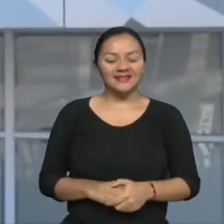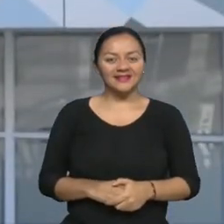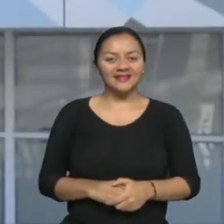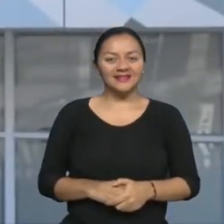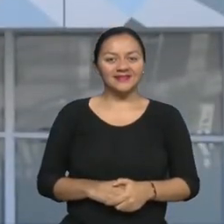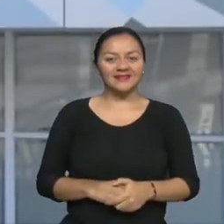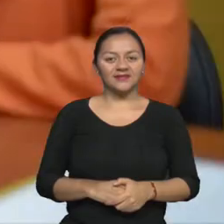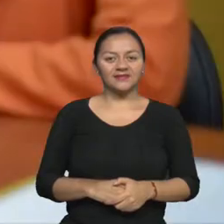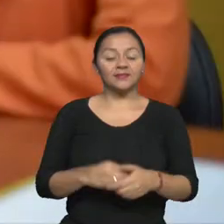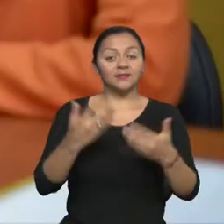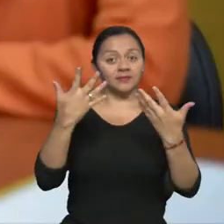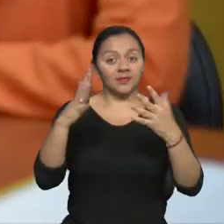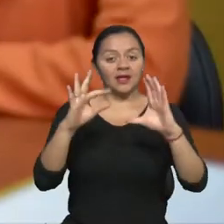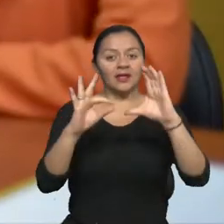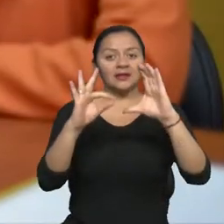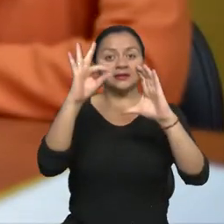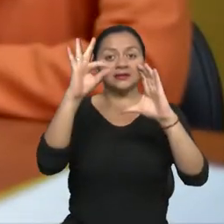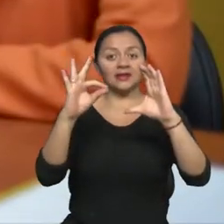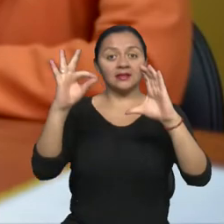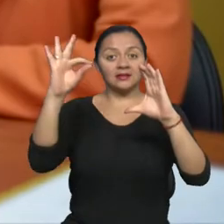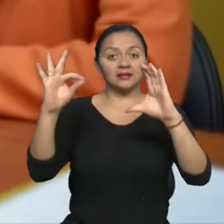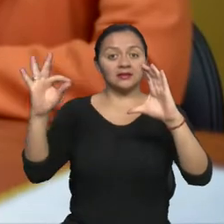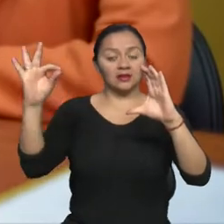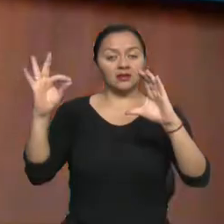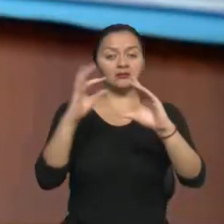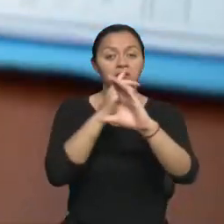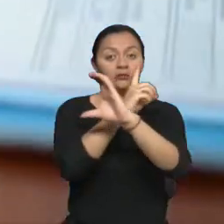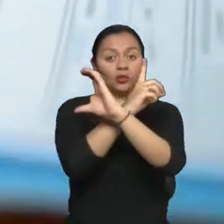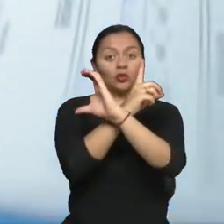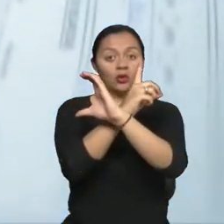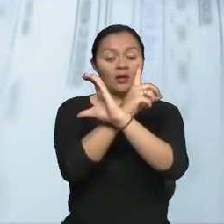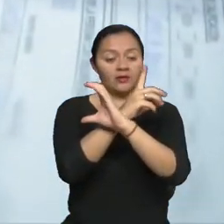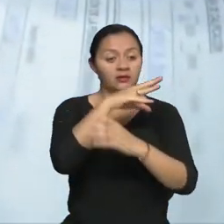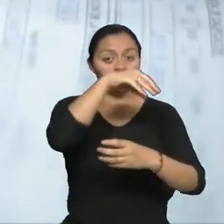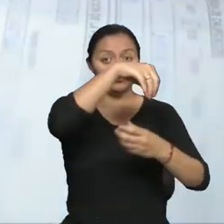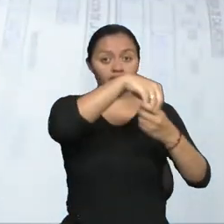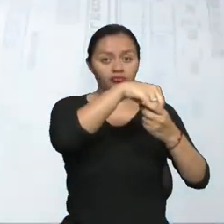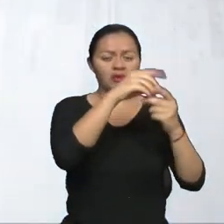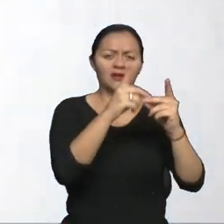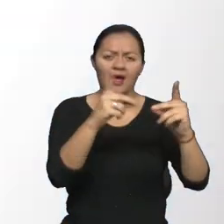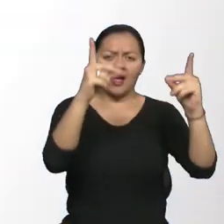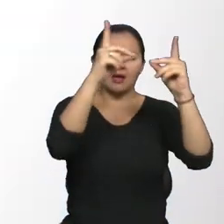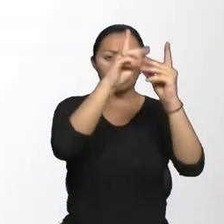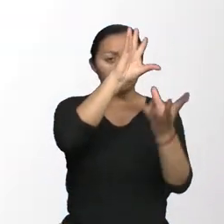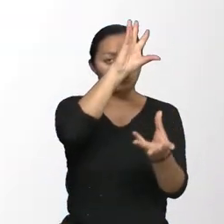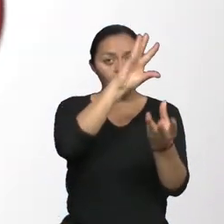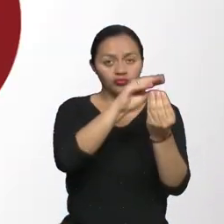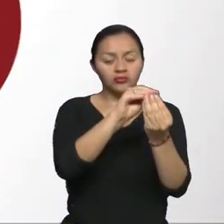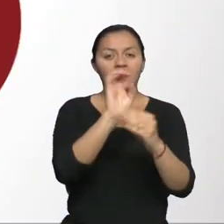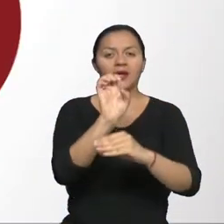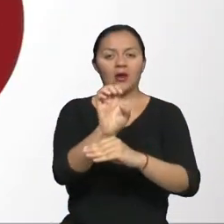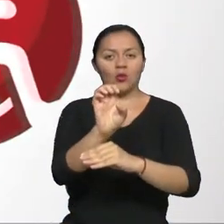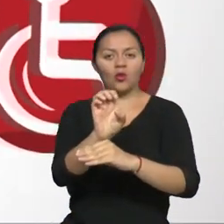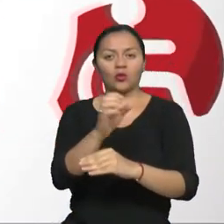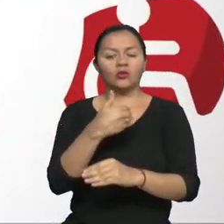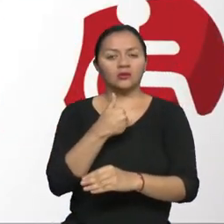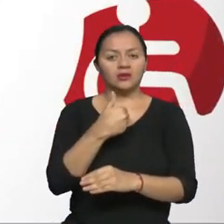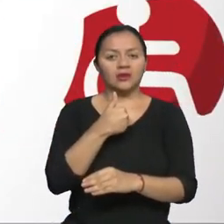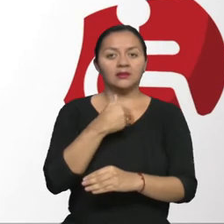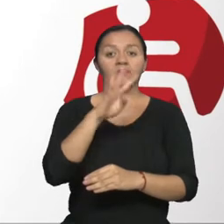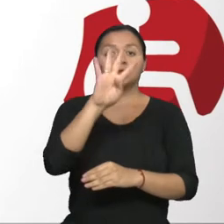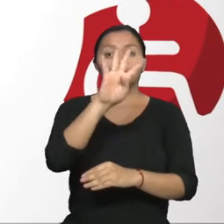Según las estadísticas del Consejo Nacional para la Igualdad de Discapacidades, en el Ecuador se encuentran registradas